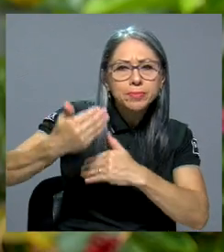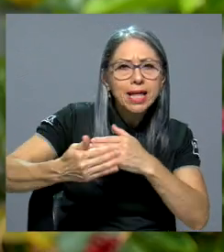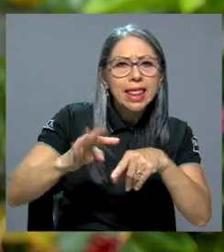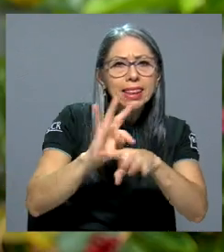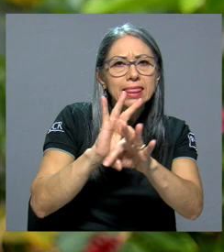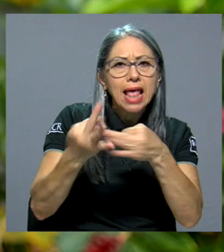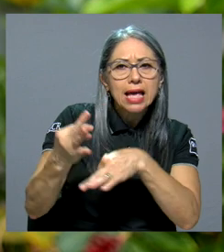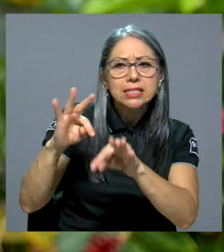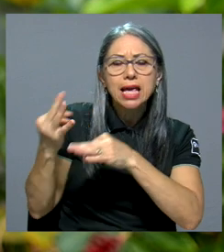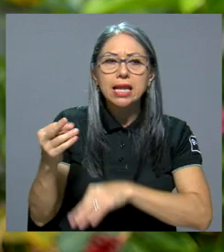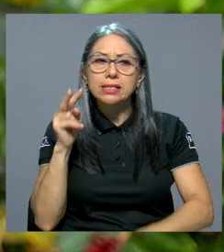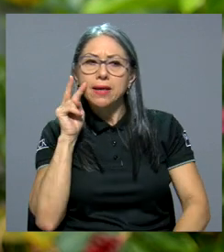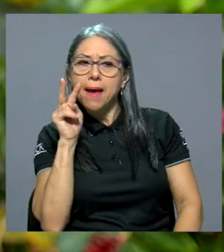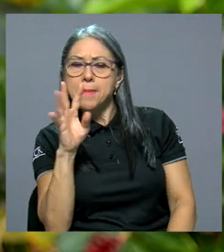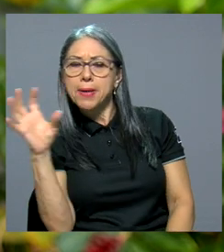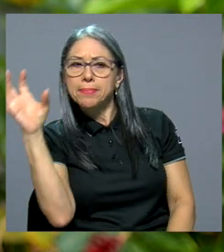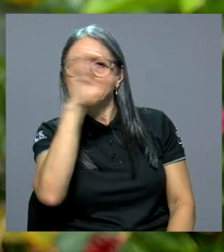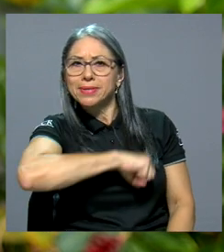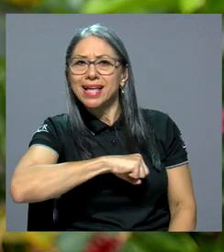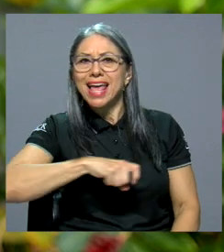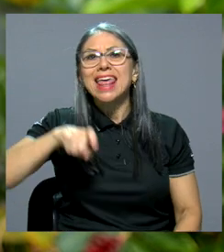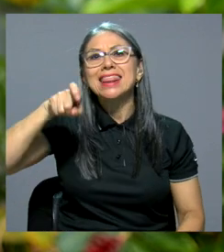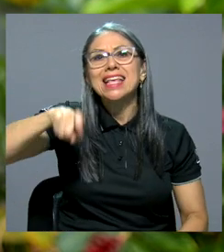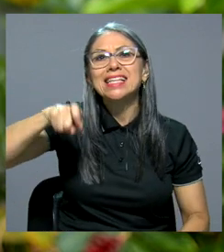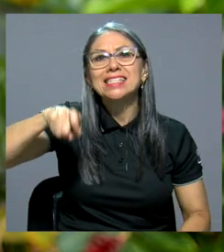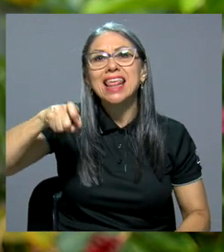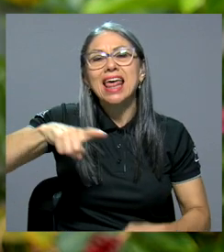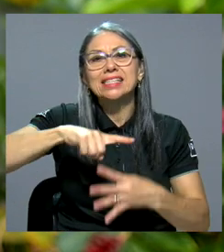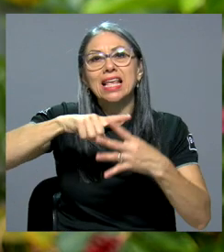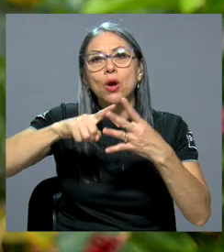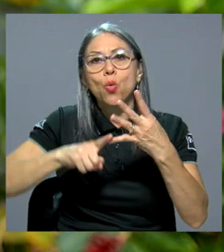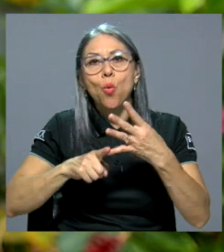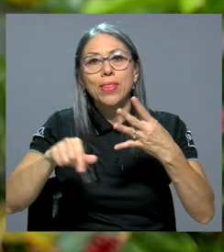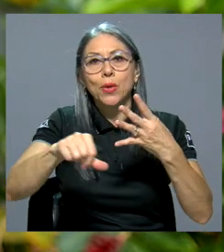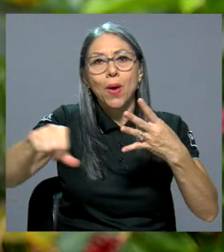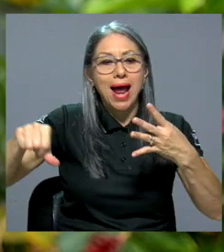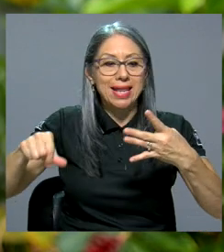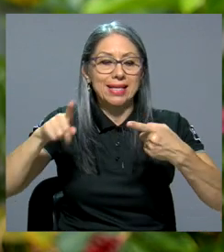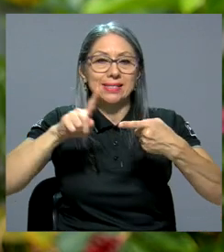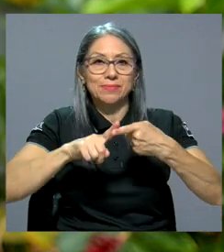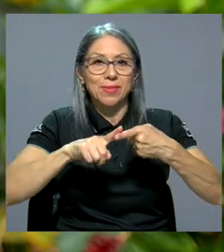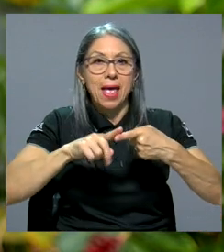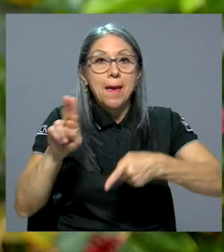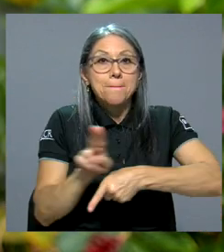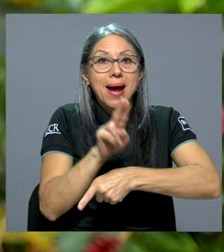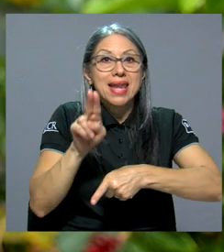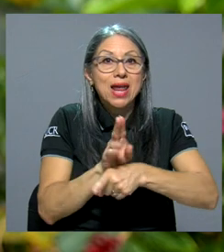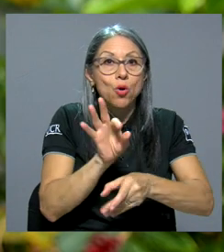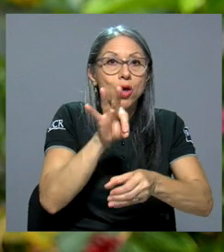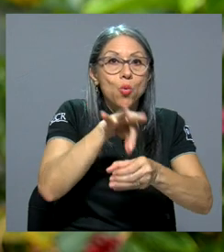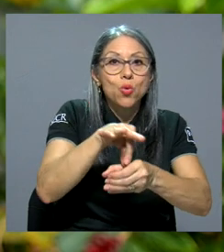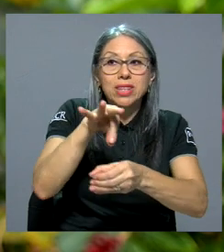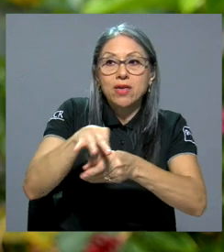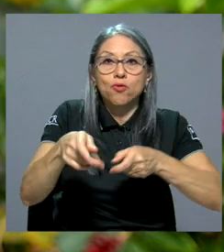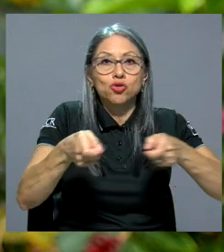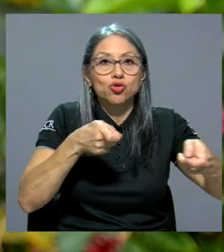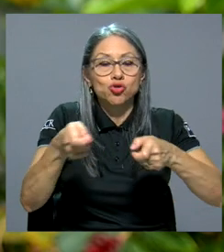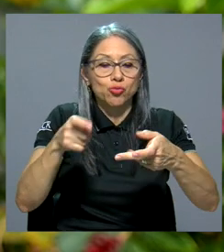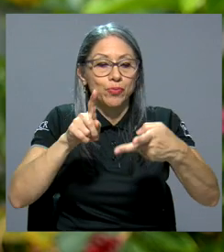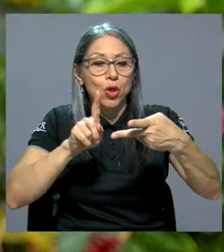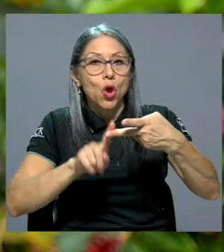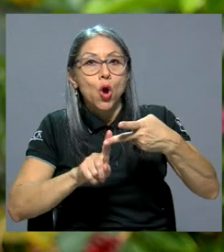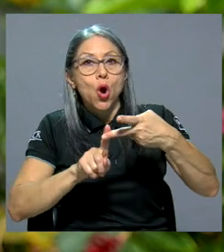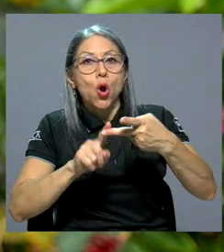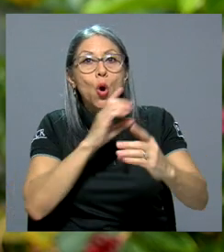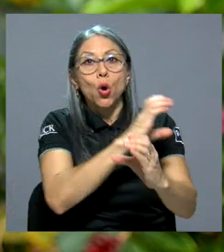vimos que había necesidades básicamente en cuatro áreas en la del área de manejo de cultivos en la parte de